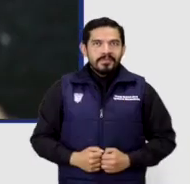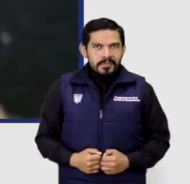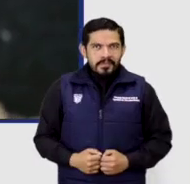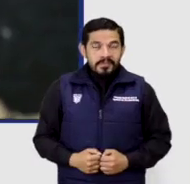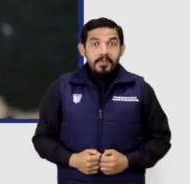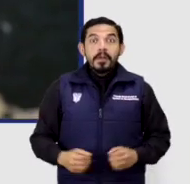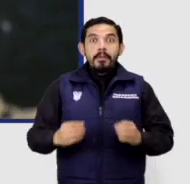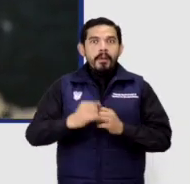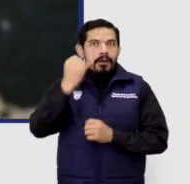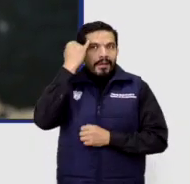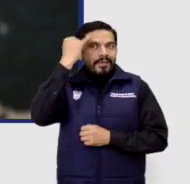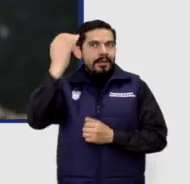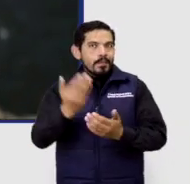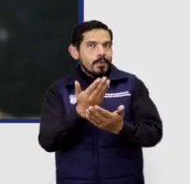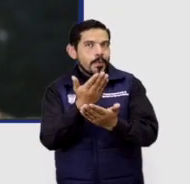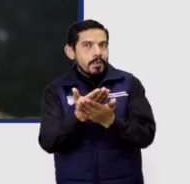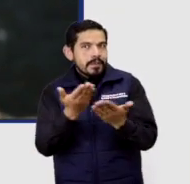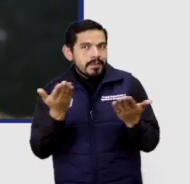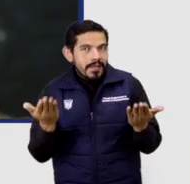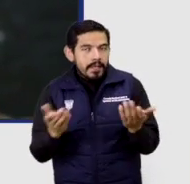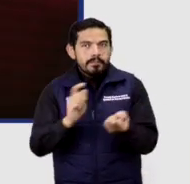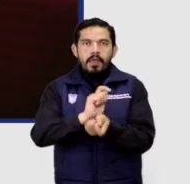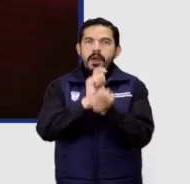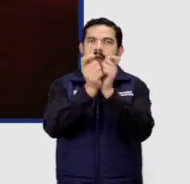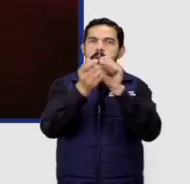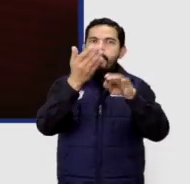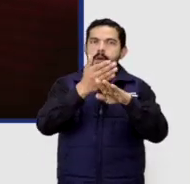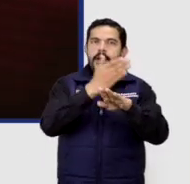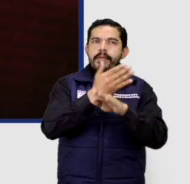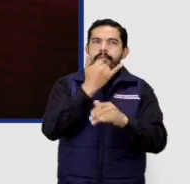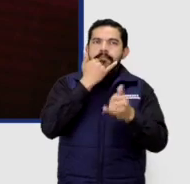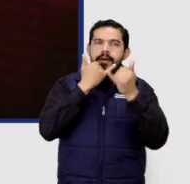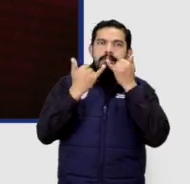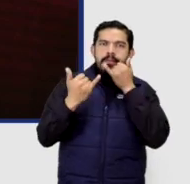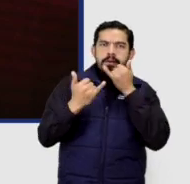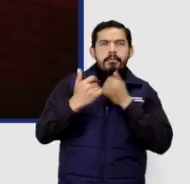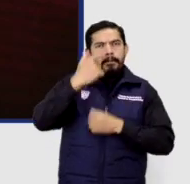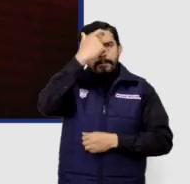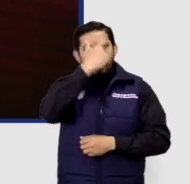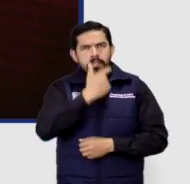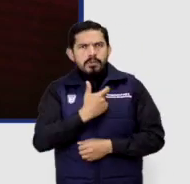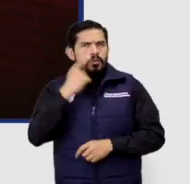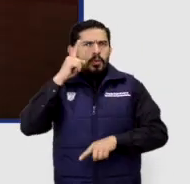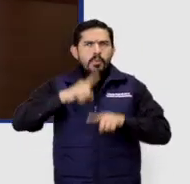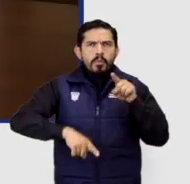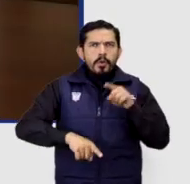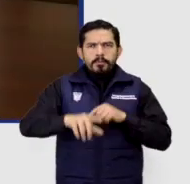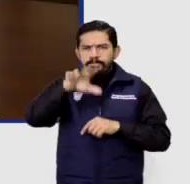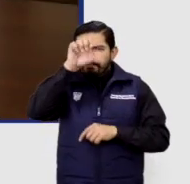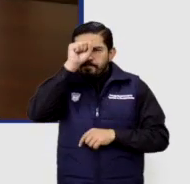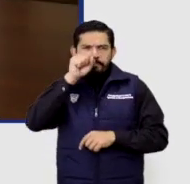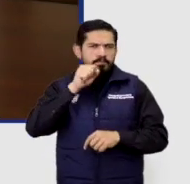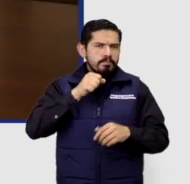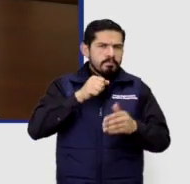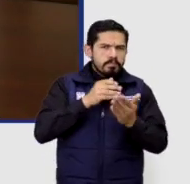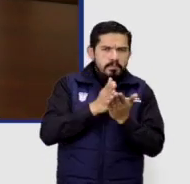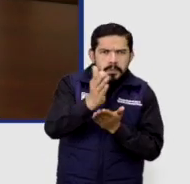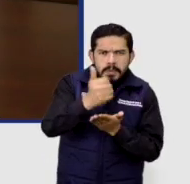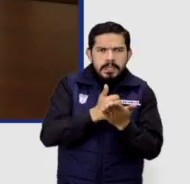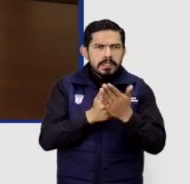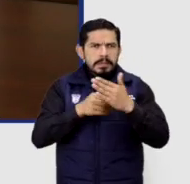Esta iniciativa se implementó para corregir la realidad de que algunos usuarios no perciben parcial o totalmente